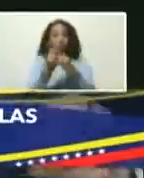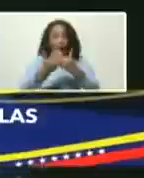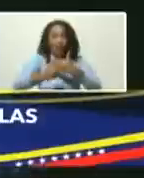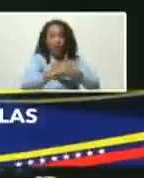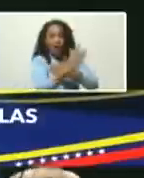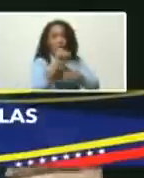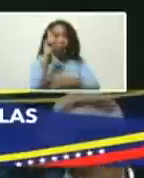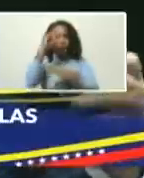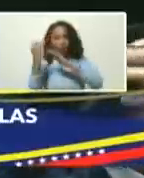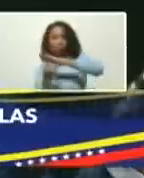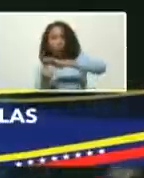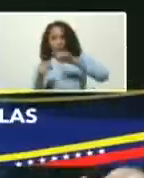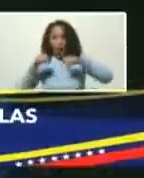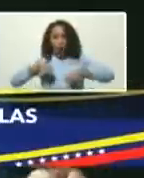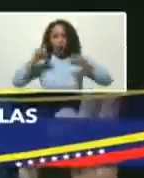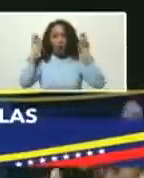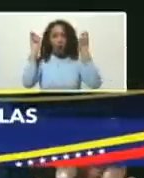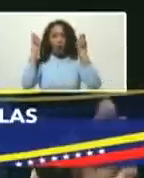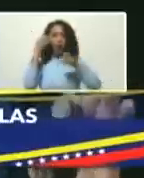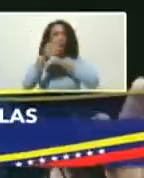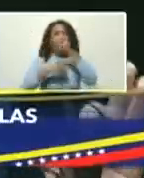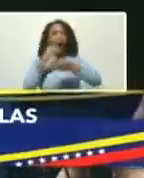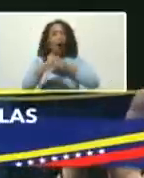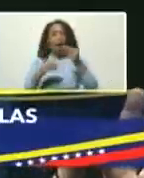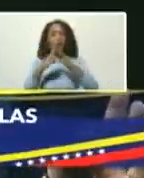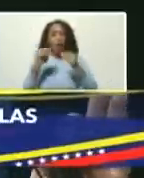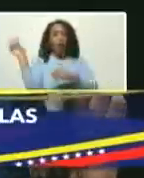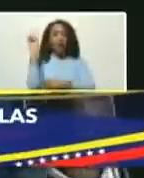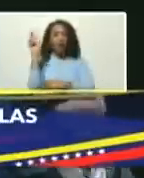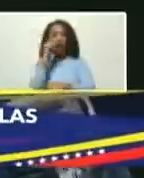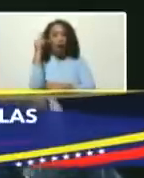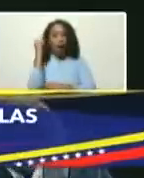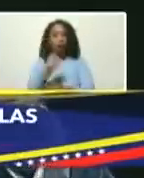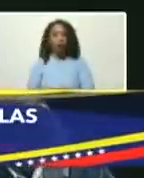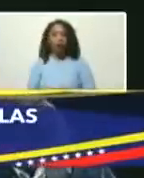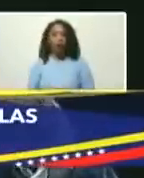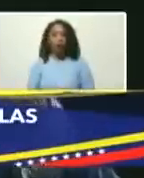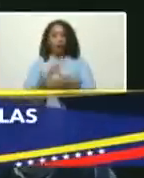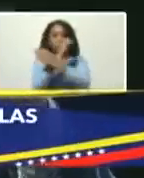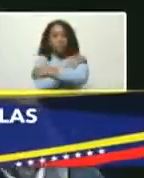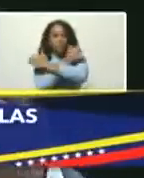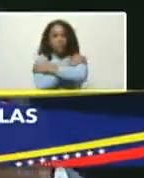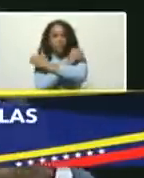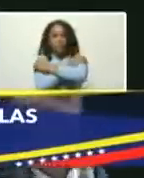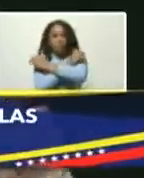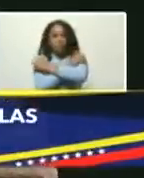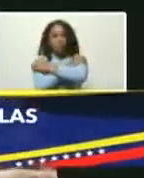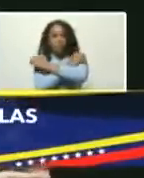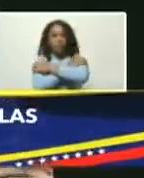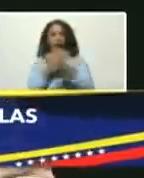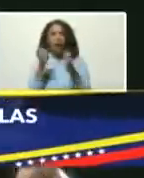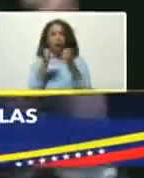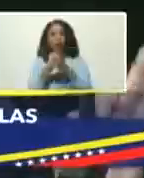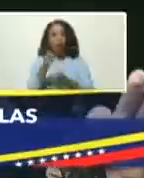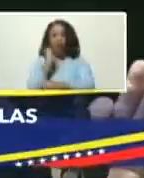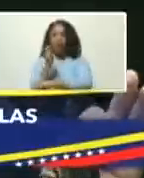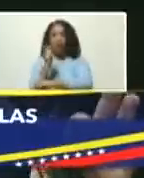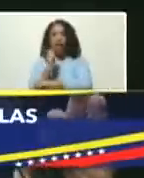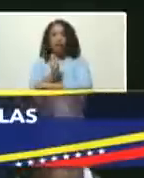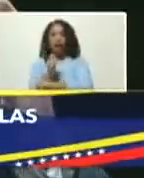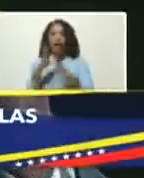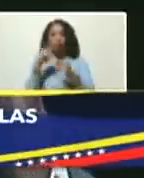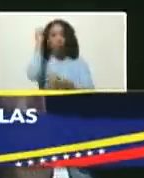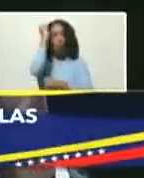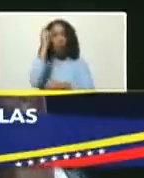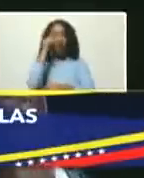en un instrumento que en este caso reivindicará a todos los venezolanos y venezolanas. Felicitamos a la Comisión de Finanzas, a los parlamentarios, a todos,